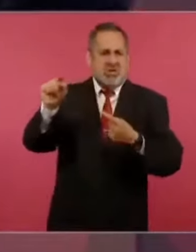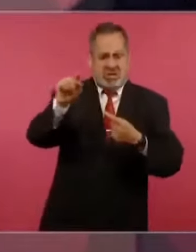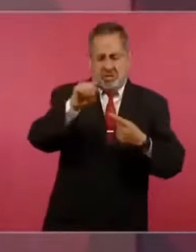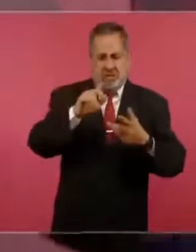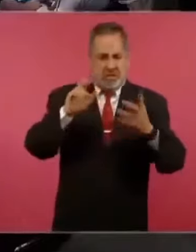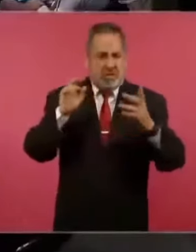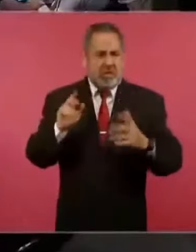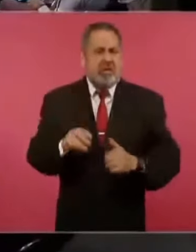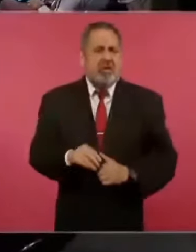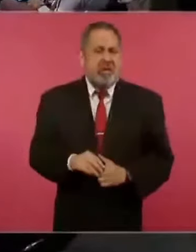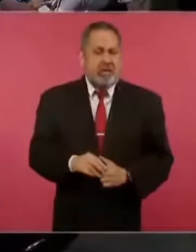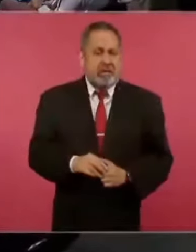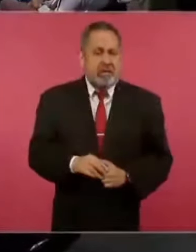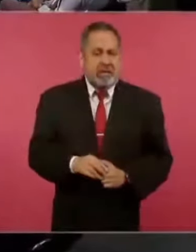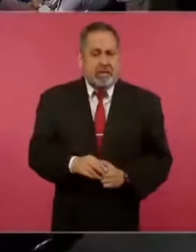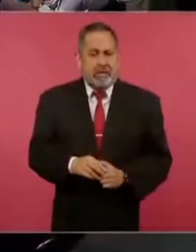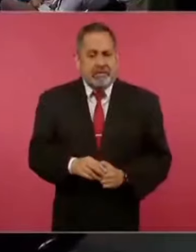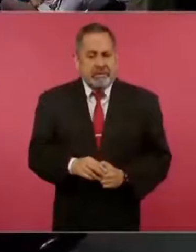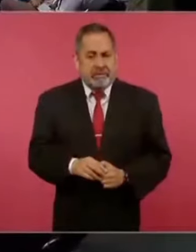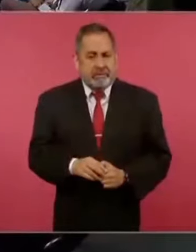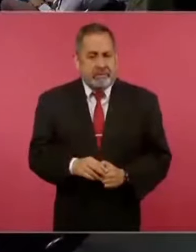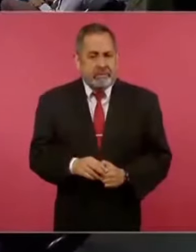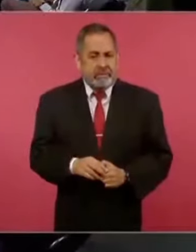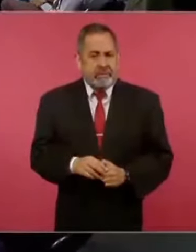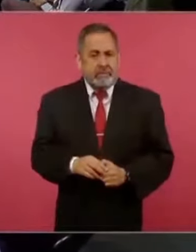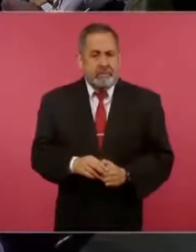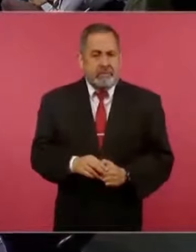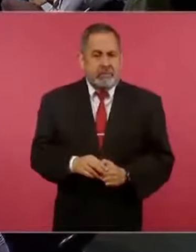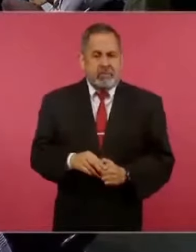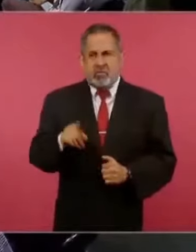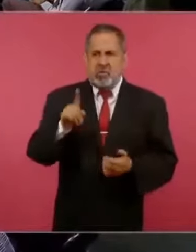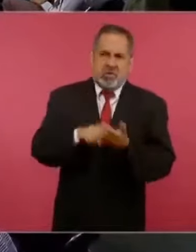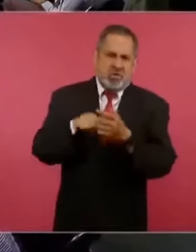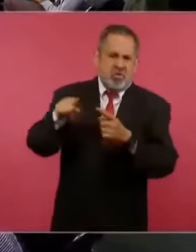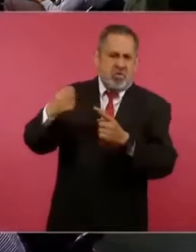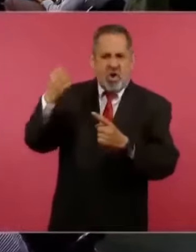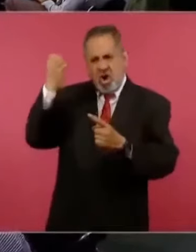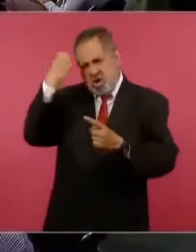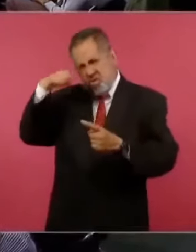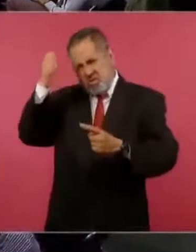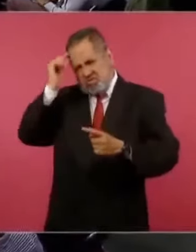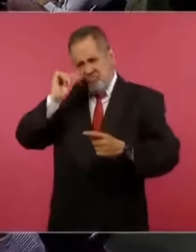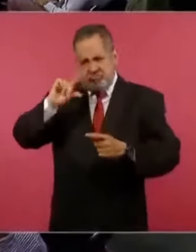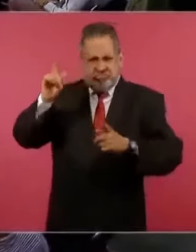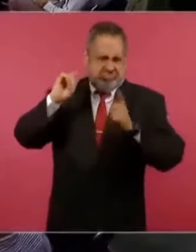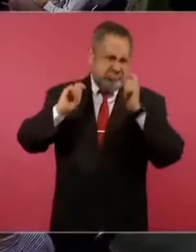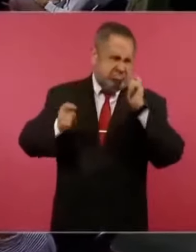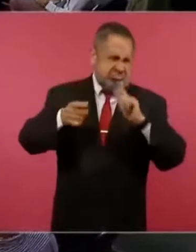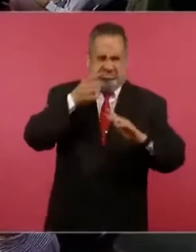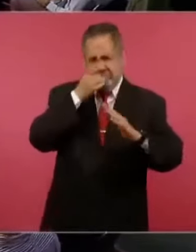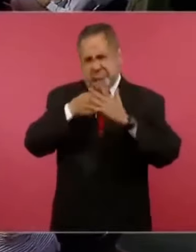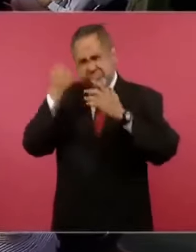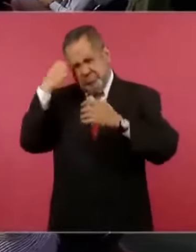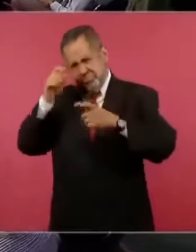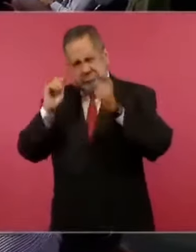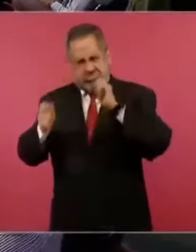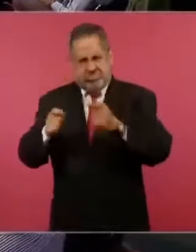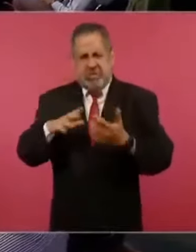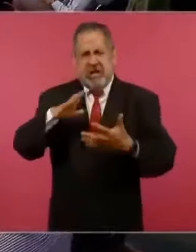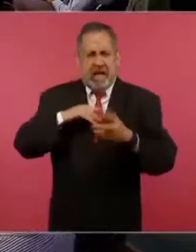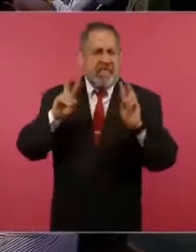muchísimos expertos para todo,